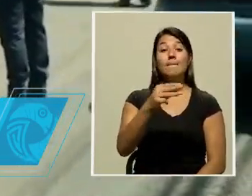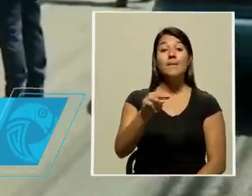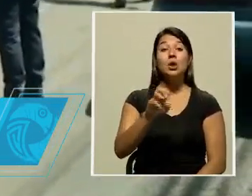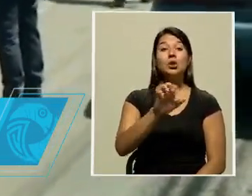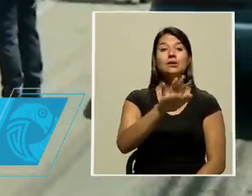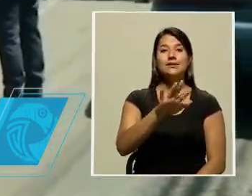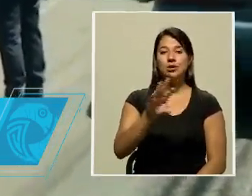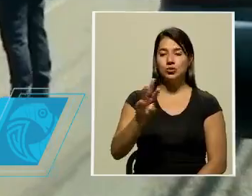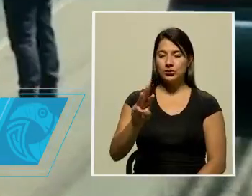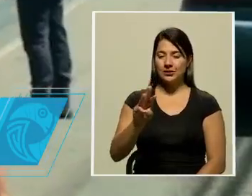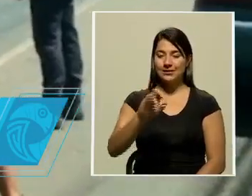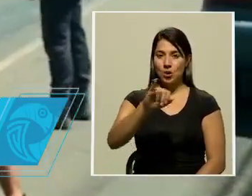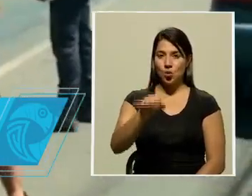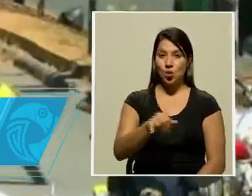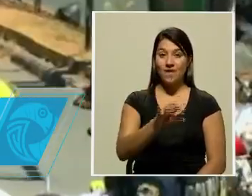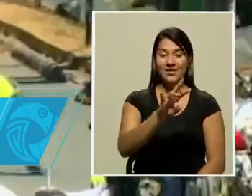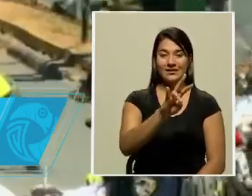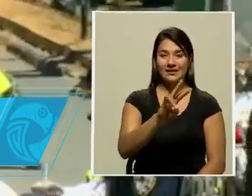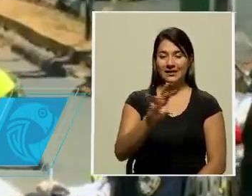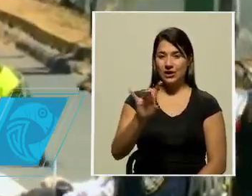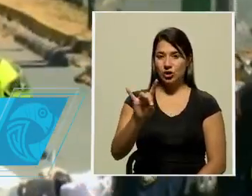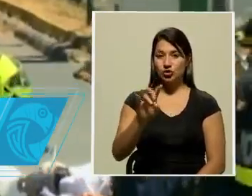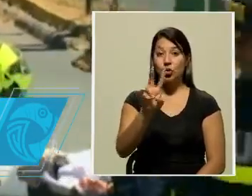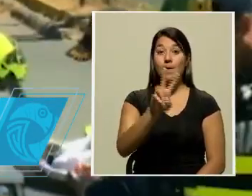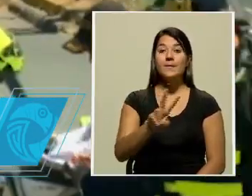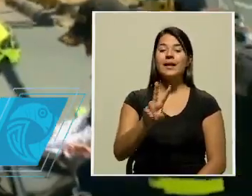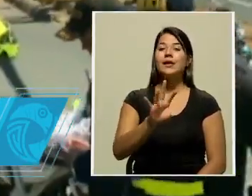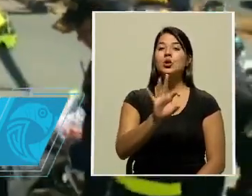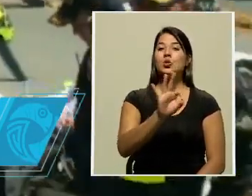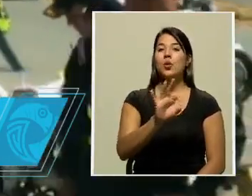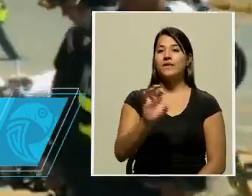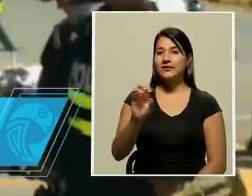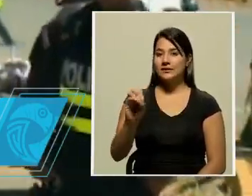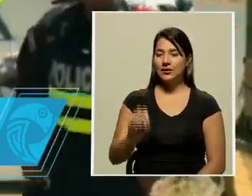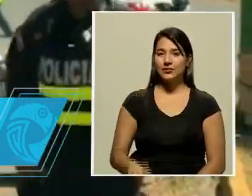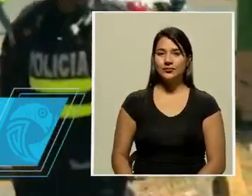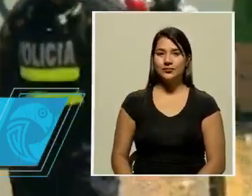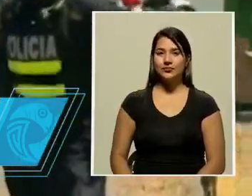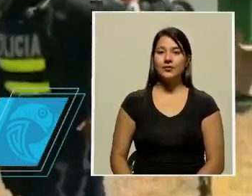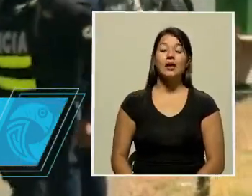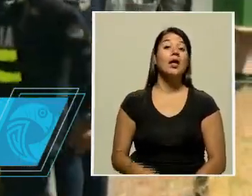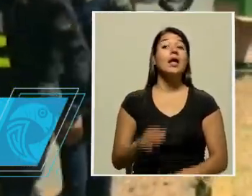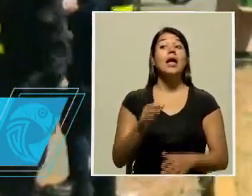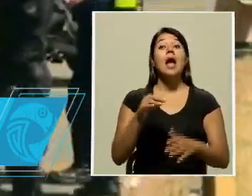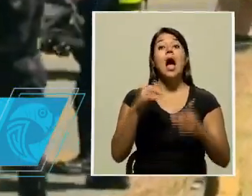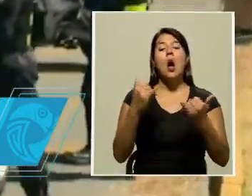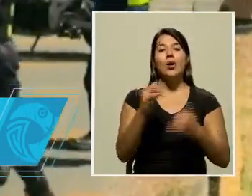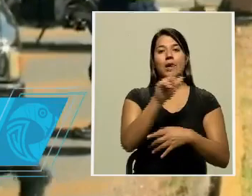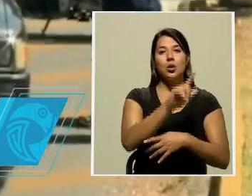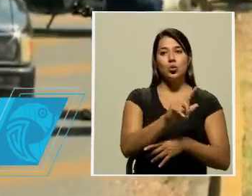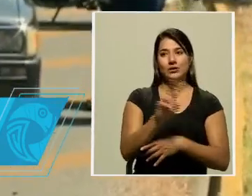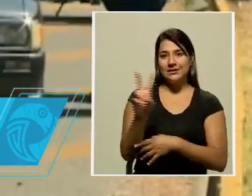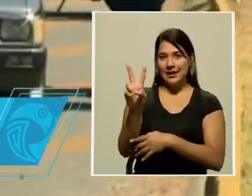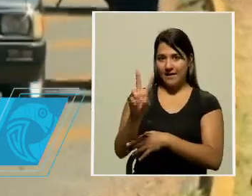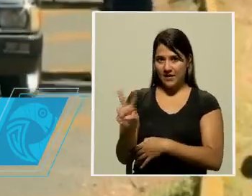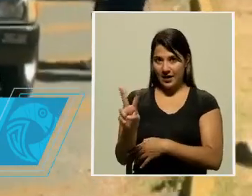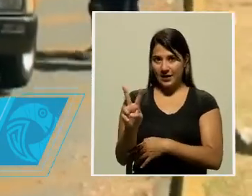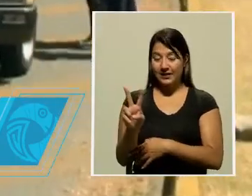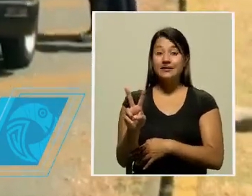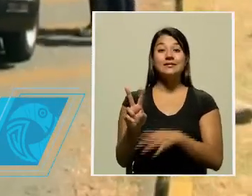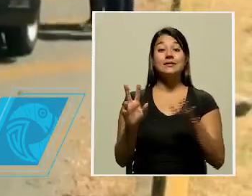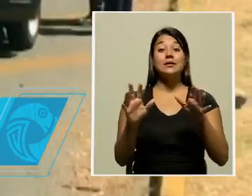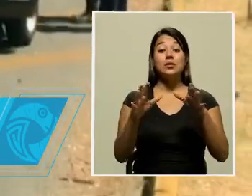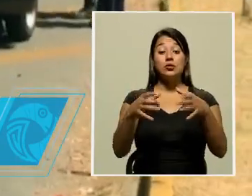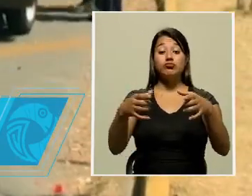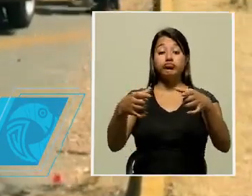5 y 6, jueves 7 y 8, viernes 9 y 0. El resto del país, de lunes a viernes, podrá circular todas